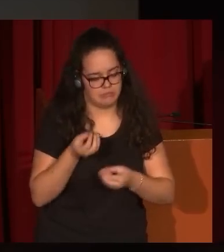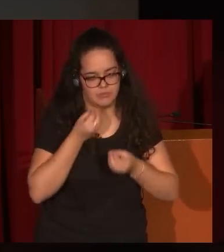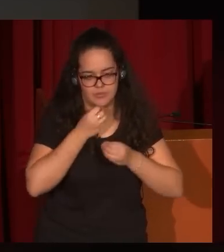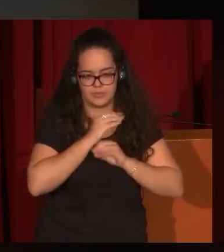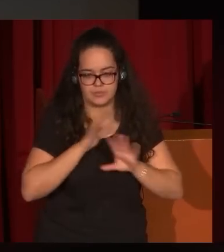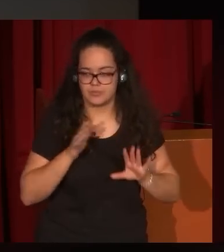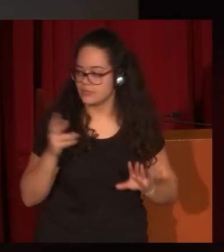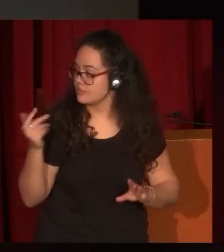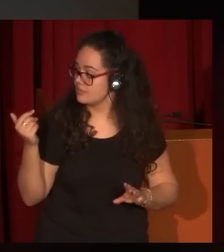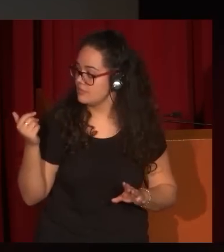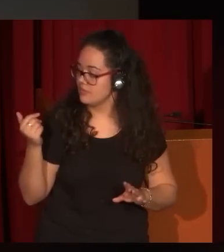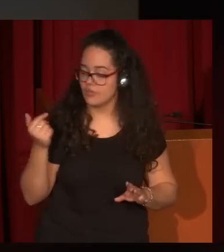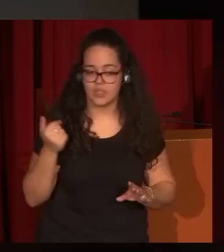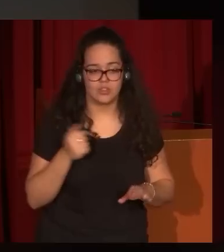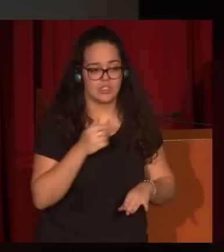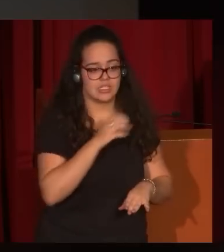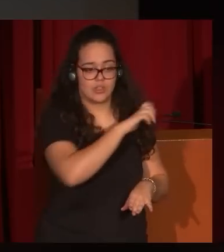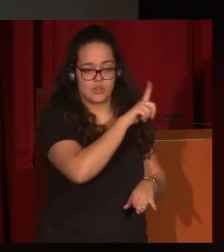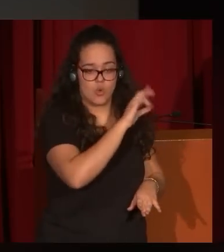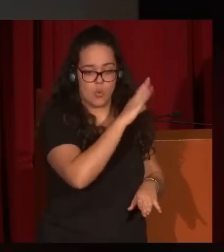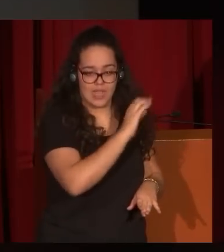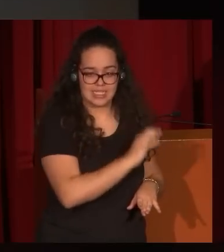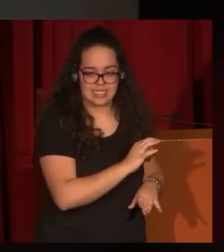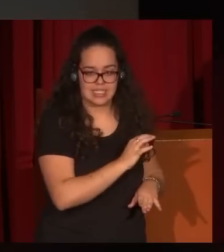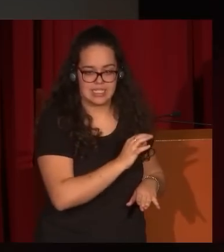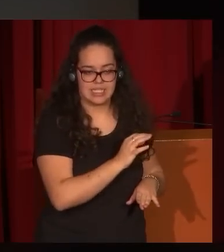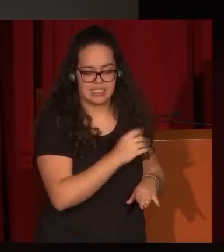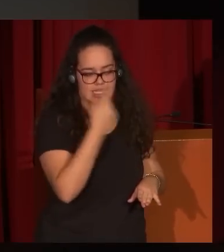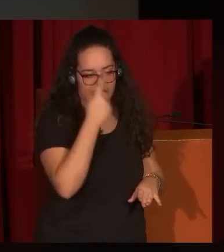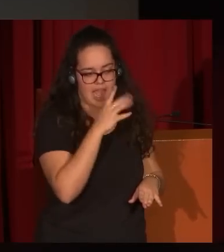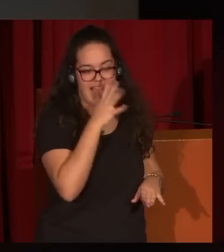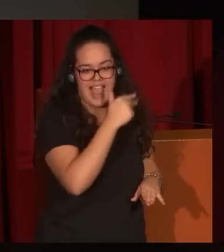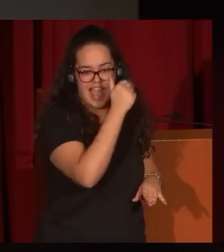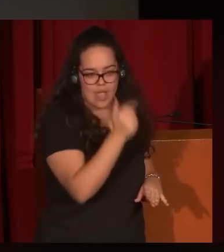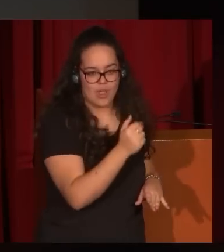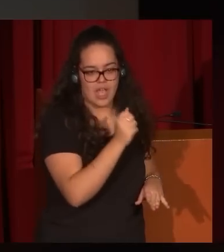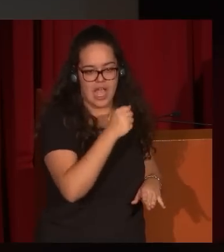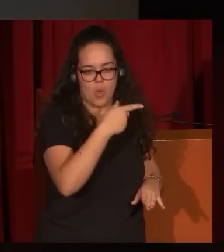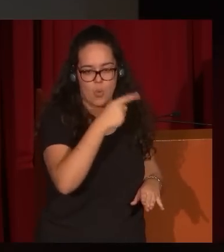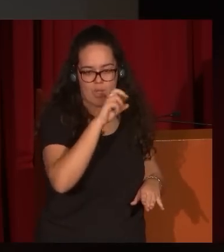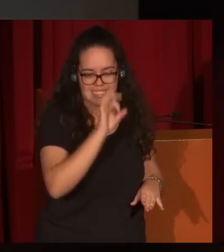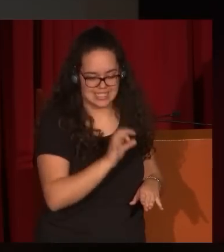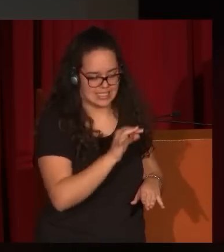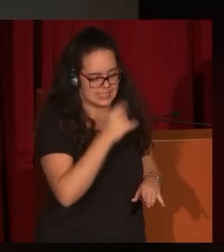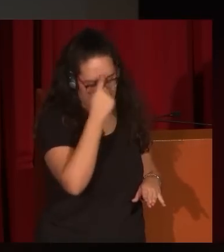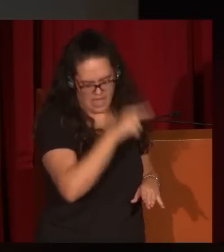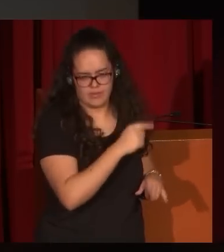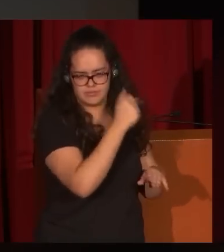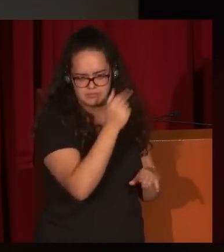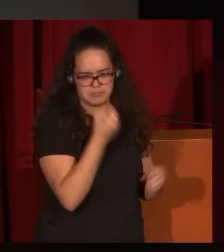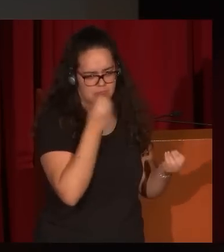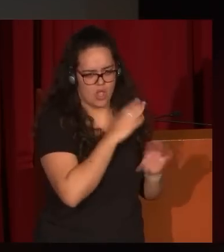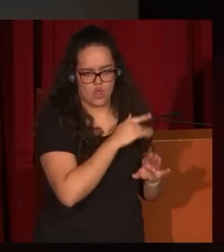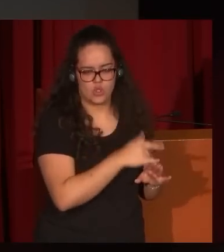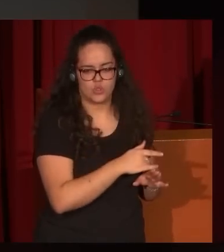Y Lucas se defiende especialmente bien, como les digo, con las obras al acuarela o al watch. Y saben también que en el mundo romántico,